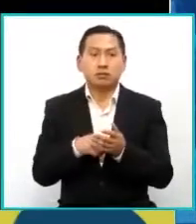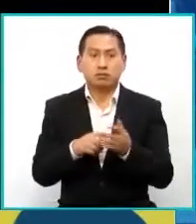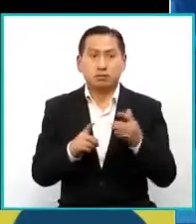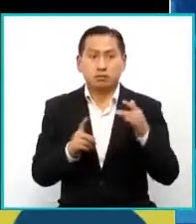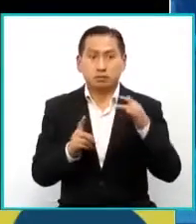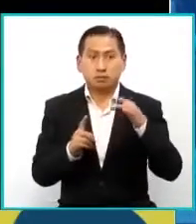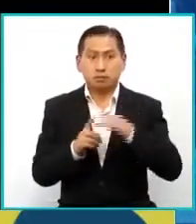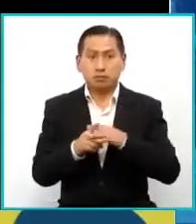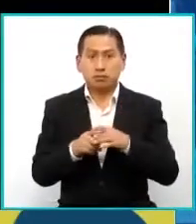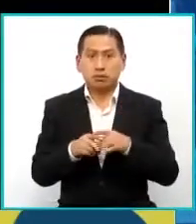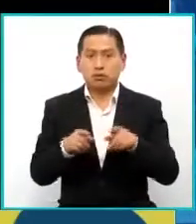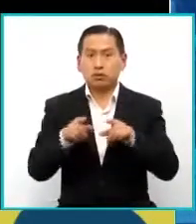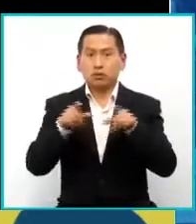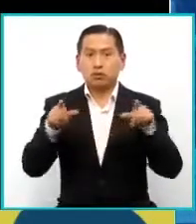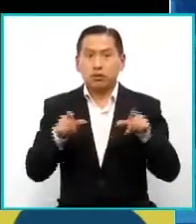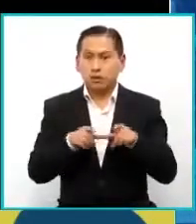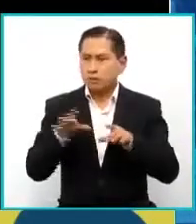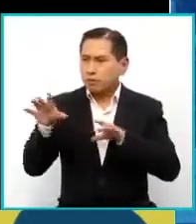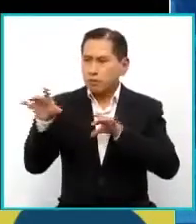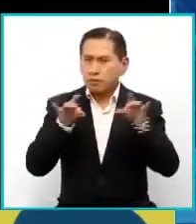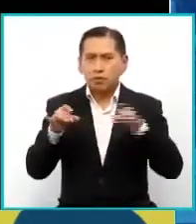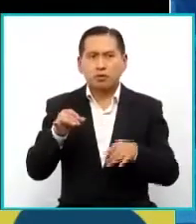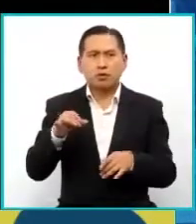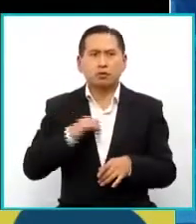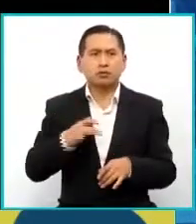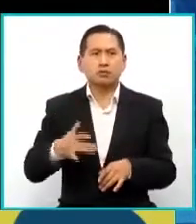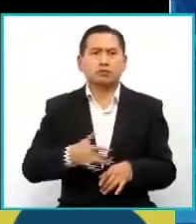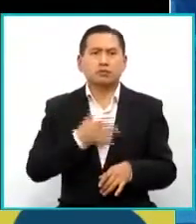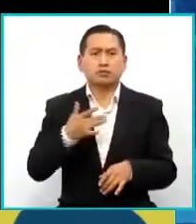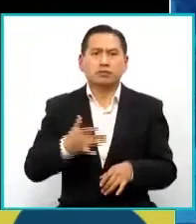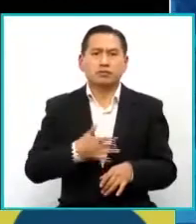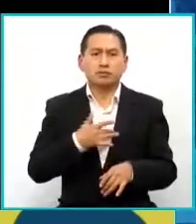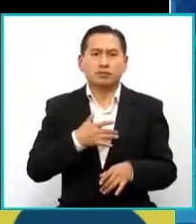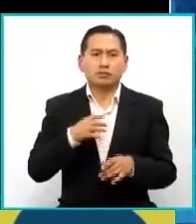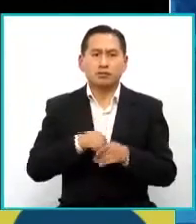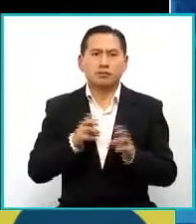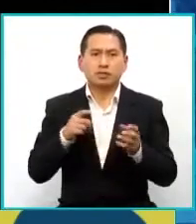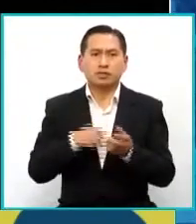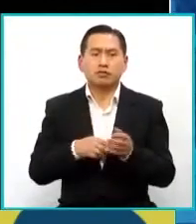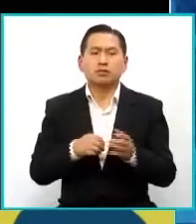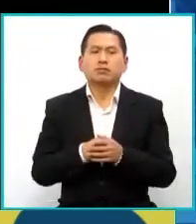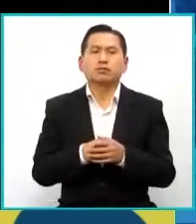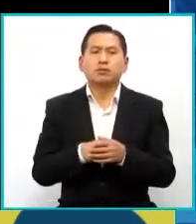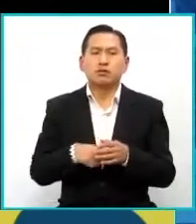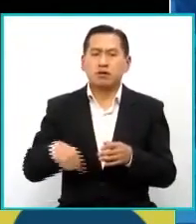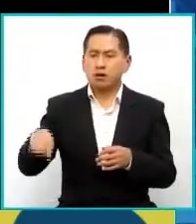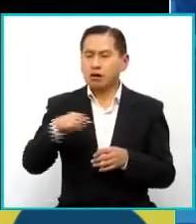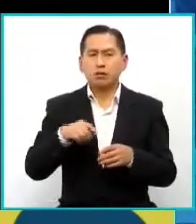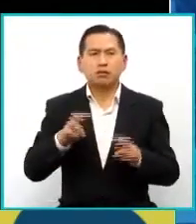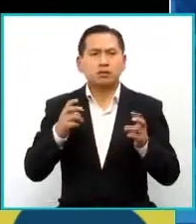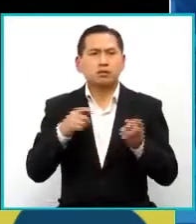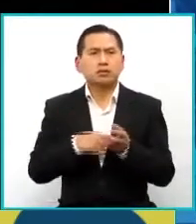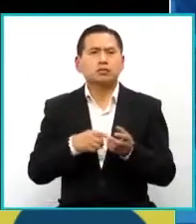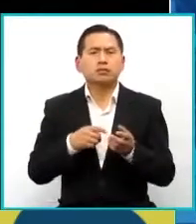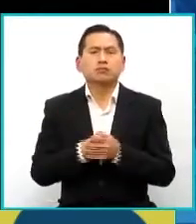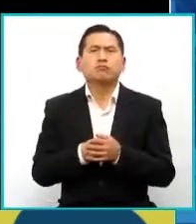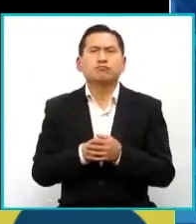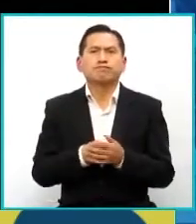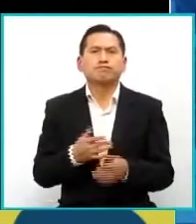escoger los lugares en los que yo me sentía incómoda en el sentido de que me causaban